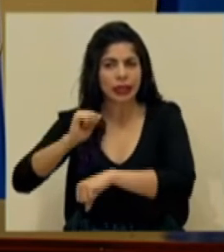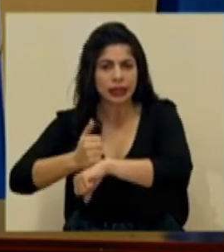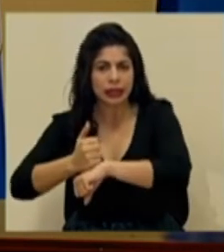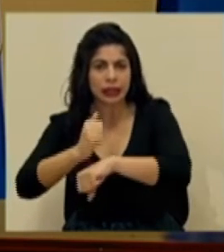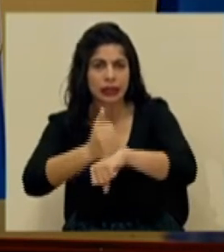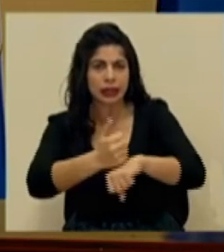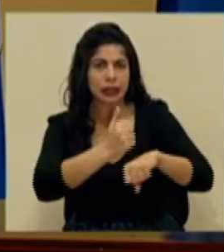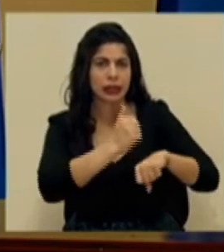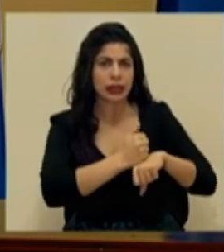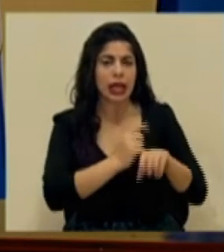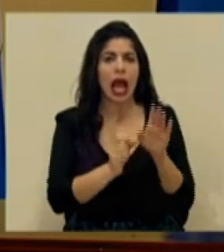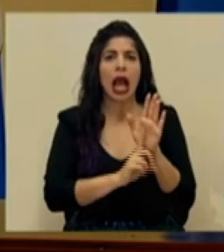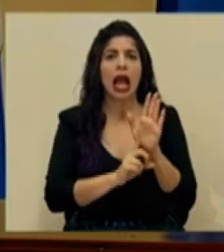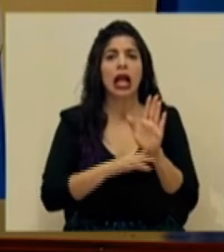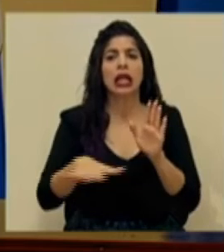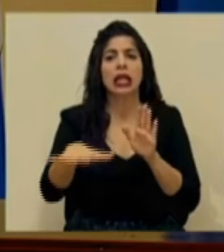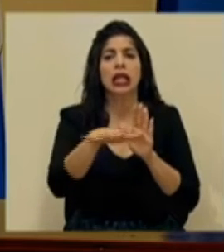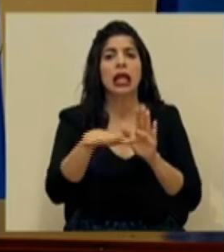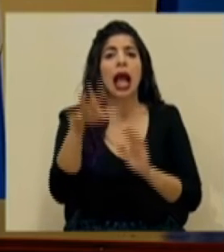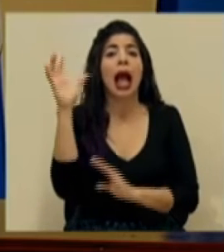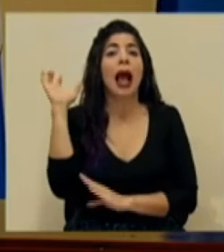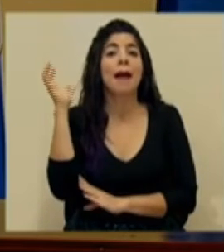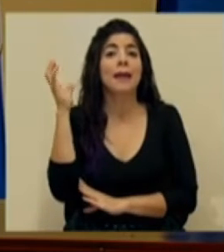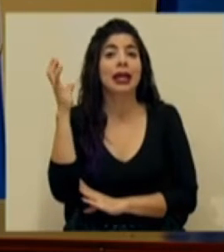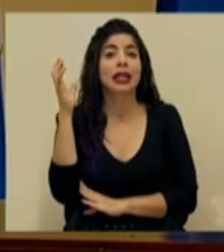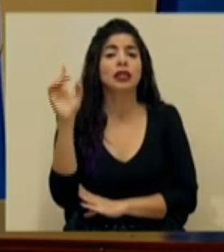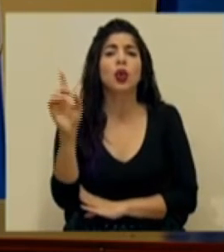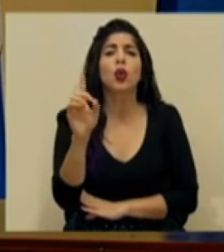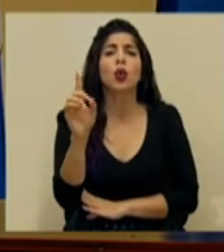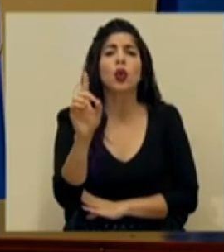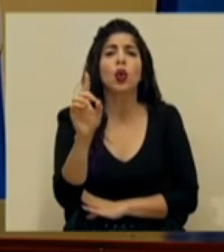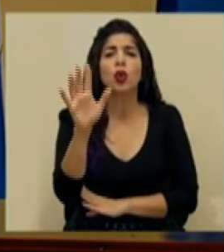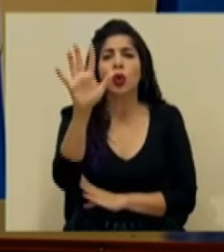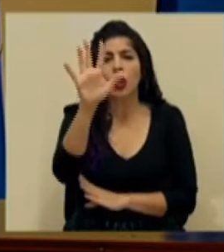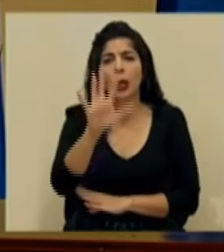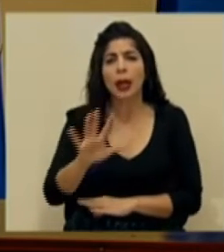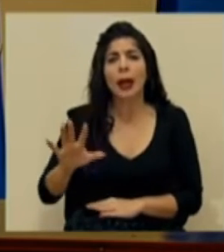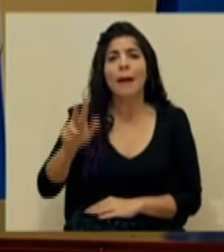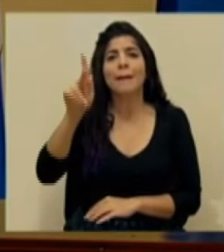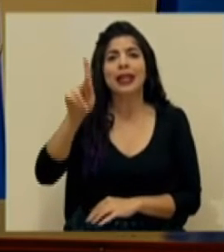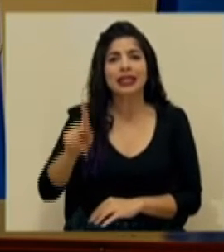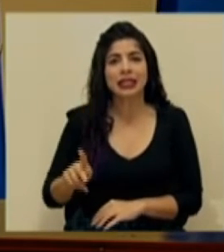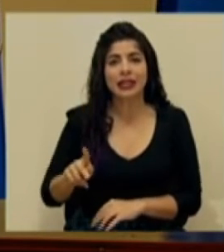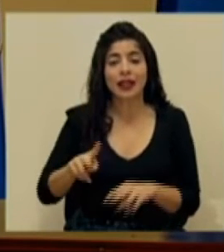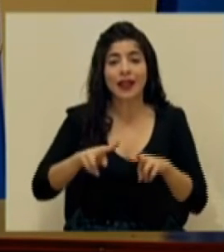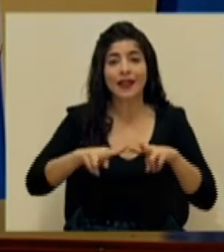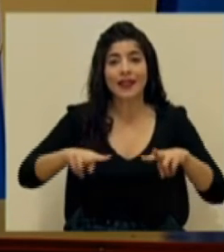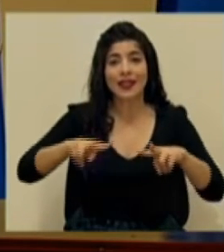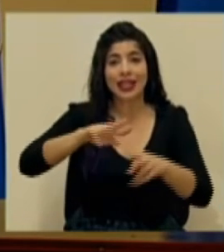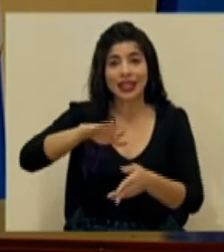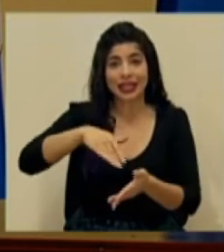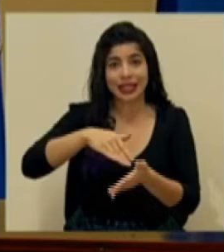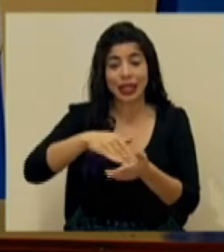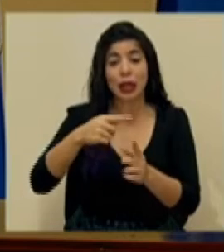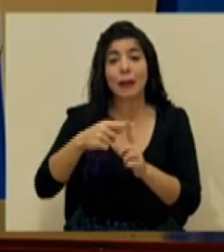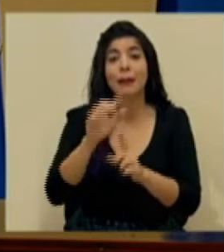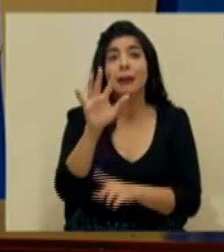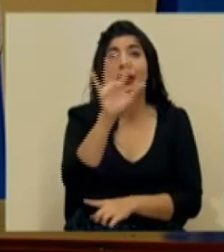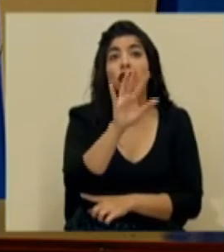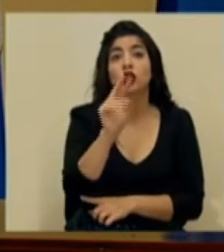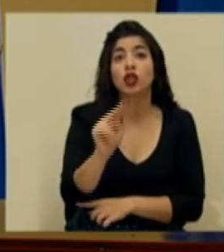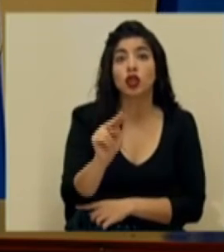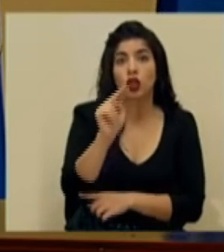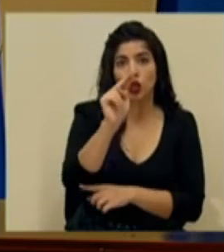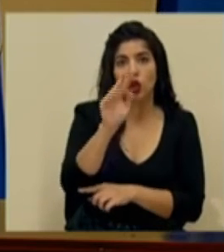condición de alerta amarilla para toda la vertiente del Pacífico, Valle Central, Zona Norte y una